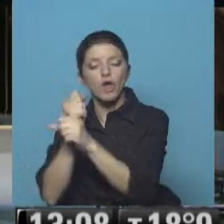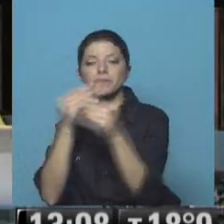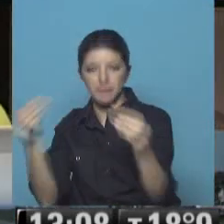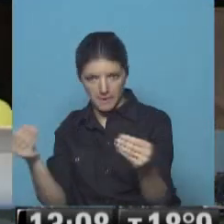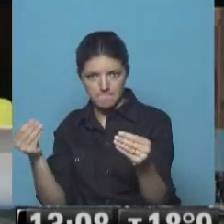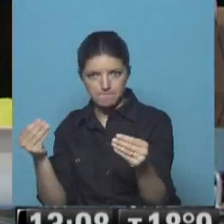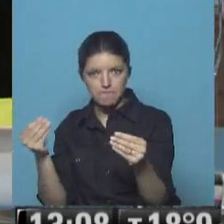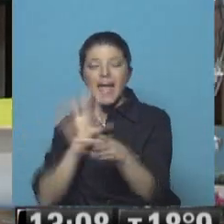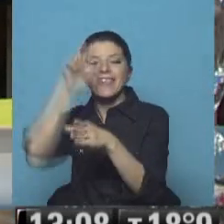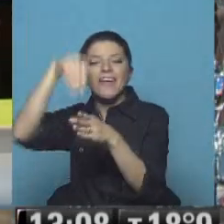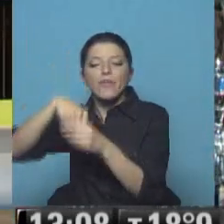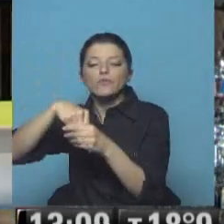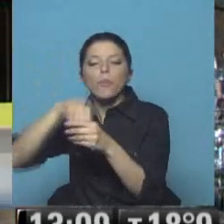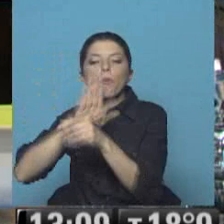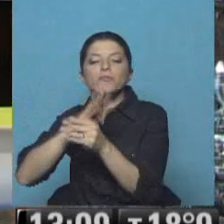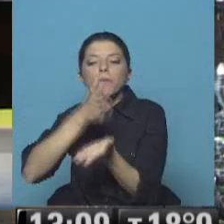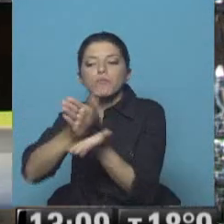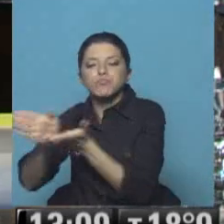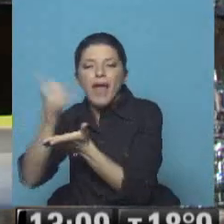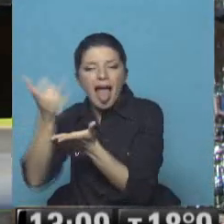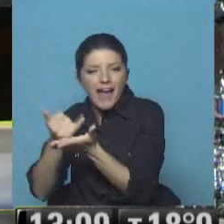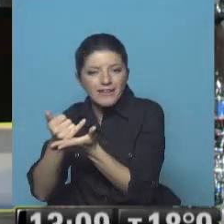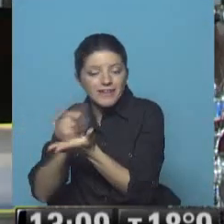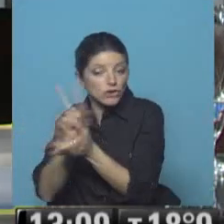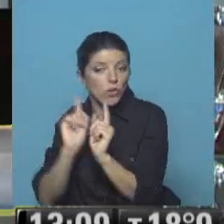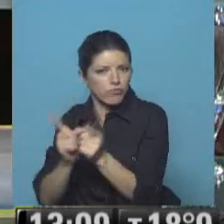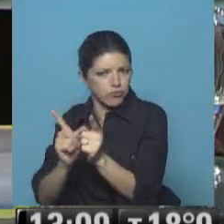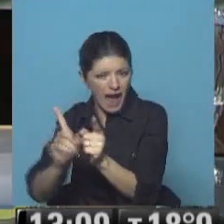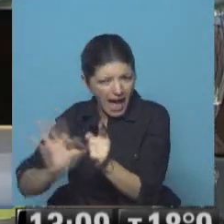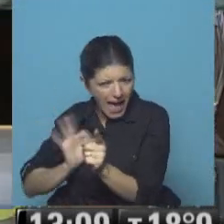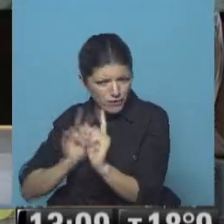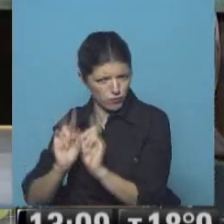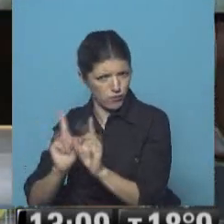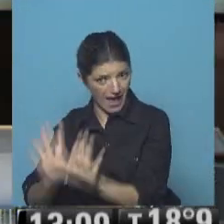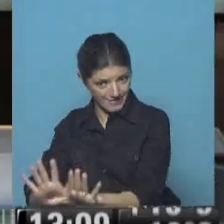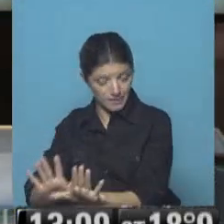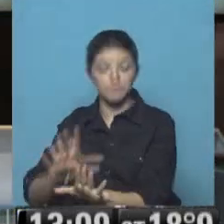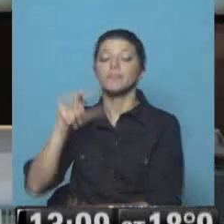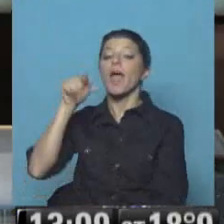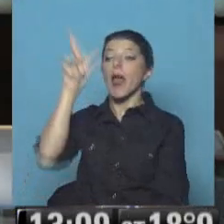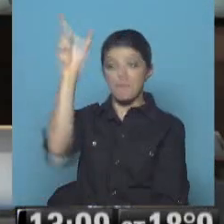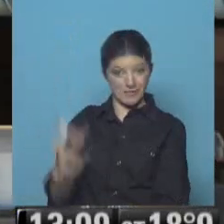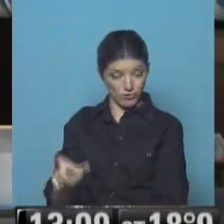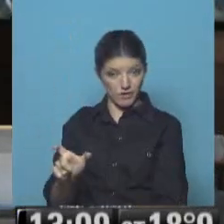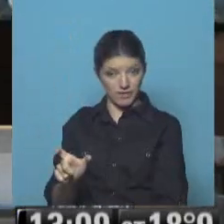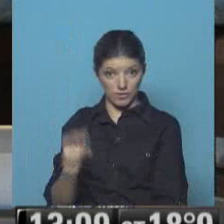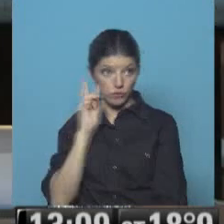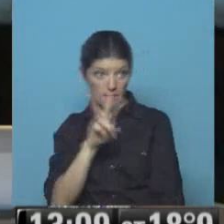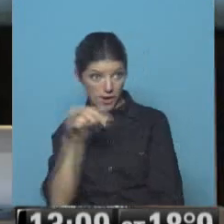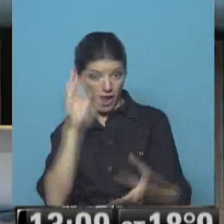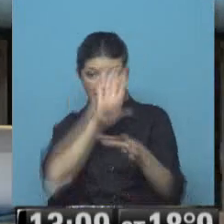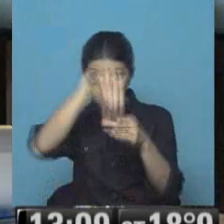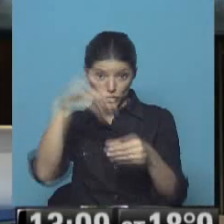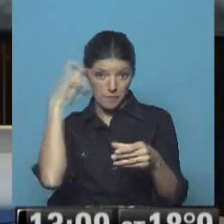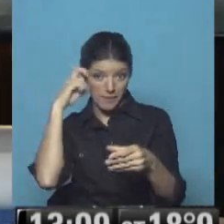muchas corrientes internas que conviven hace décadas. Jeremy Corbyn además ustedes lo vieron en el Parlamento mismo se